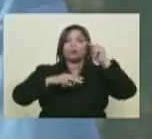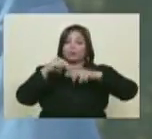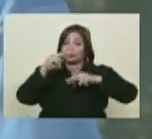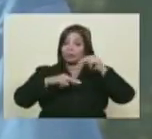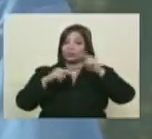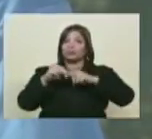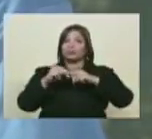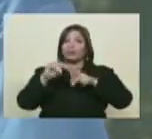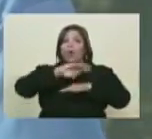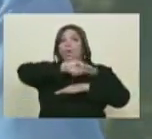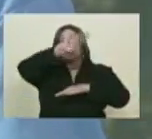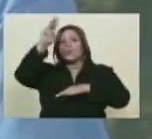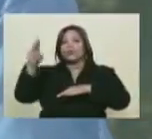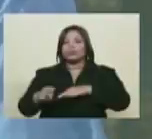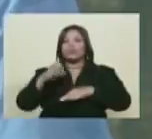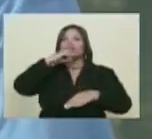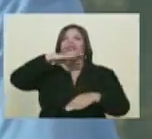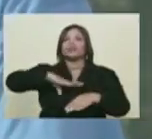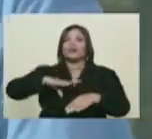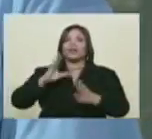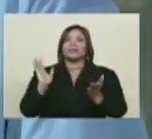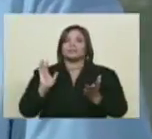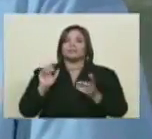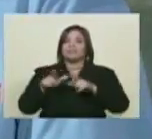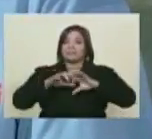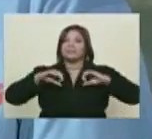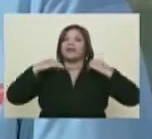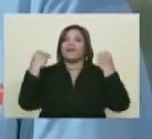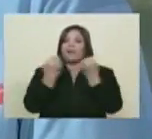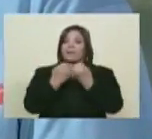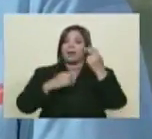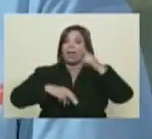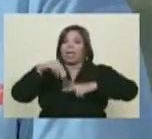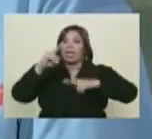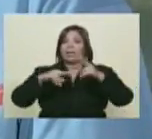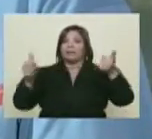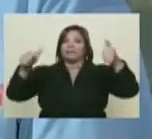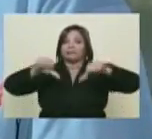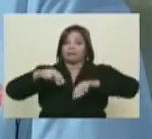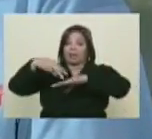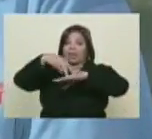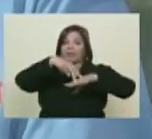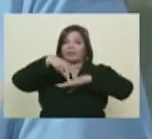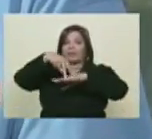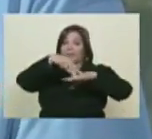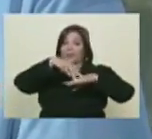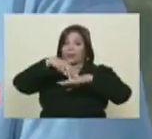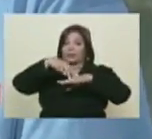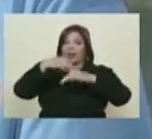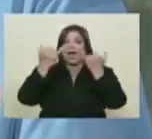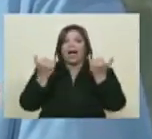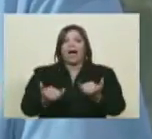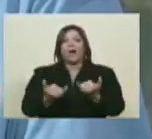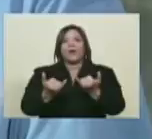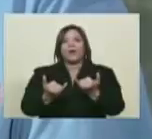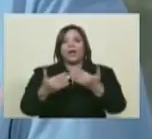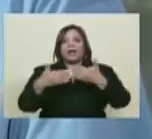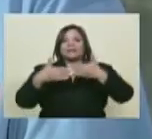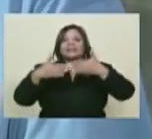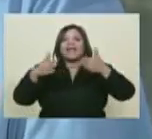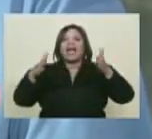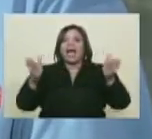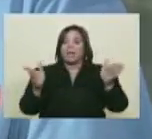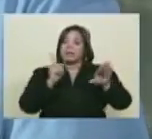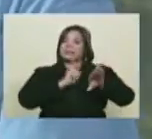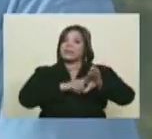parte del Museo Nacional de Historia, vienen de esas familias que estuvieron refugiadas en este espacio. Ahora se reabre, bueno, lleva